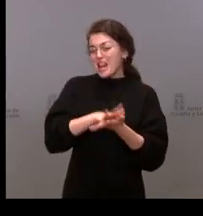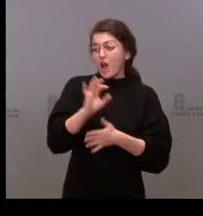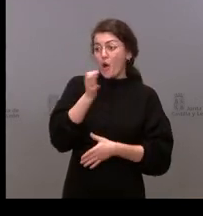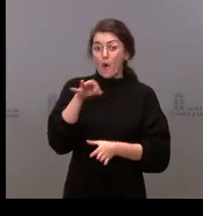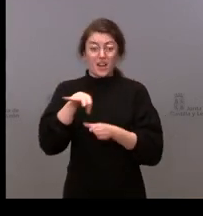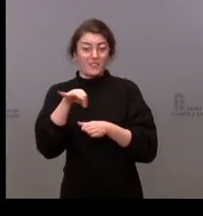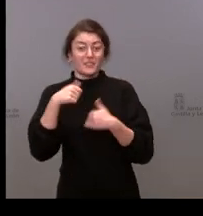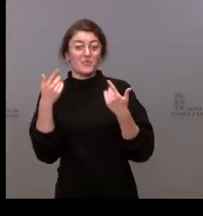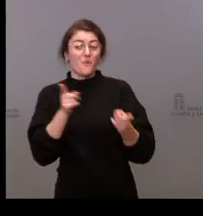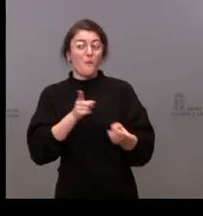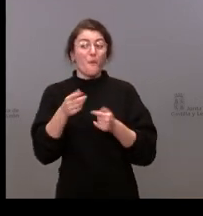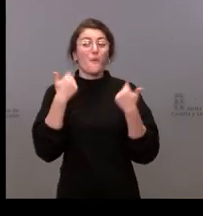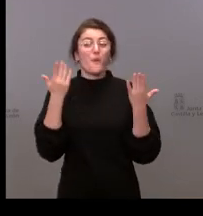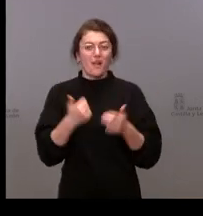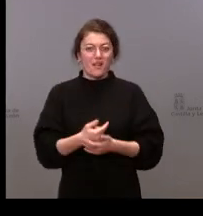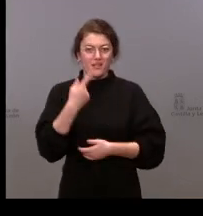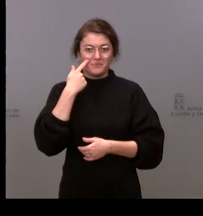sobre la situación?